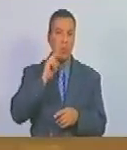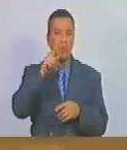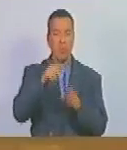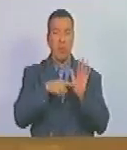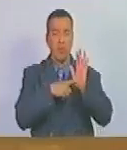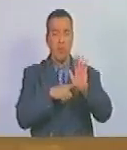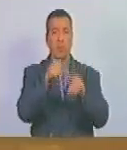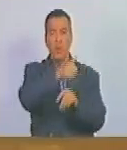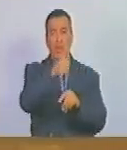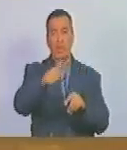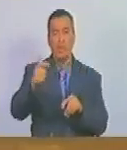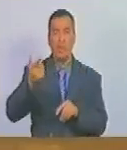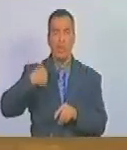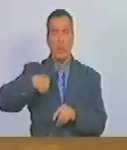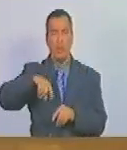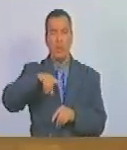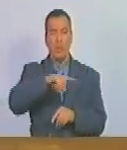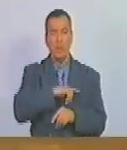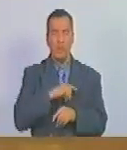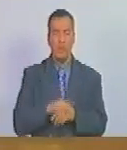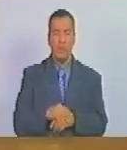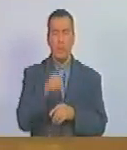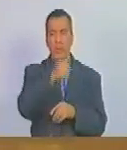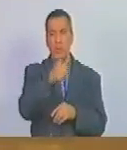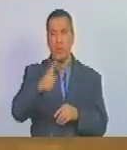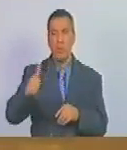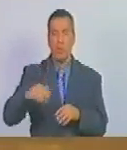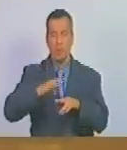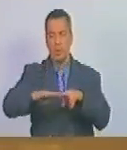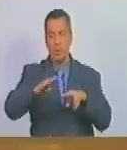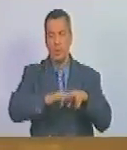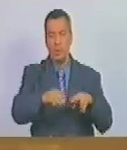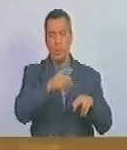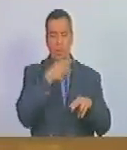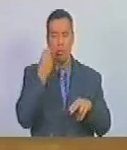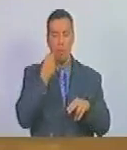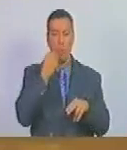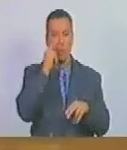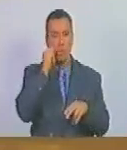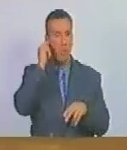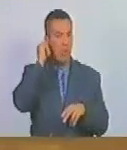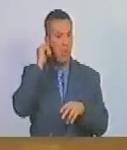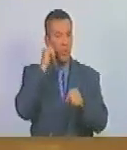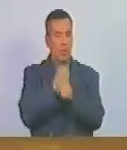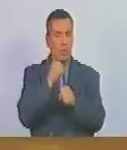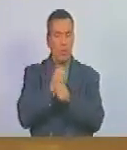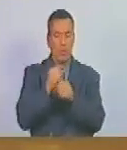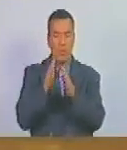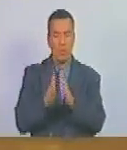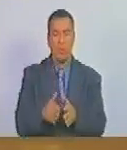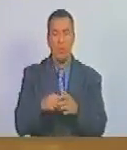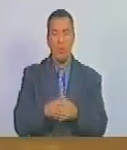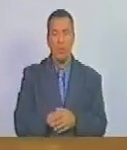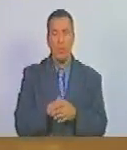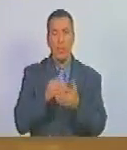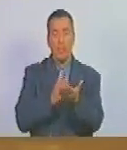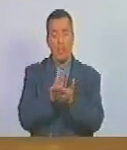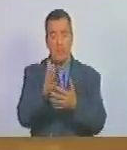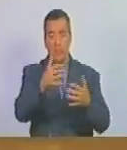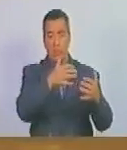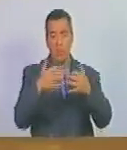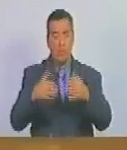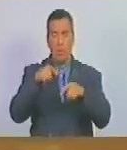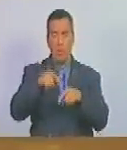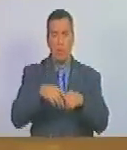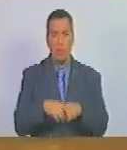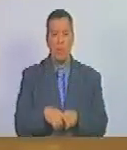reflejado en cada uno de nosotros, en cada uno de los niños, de las niñas, de las mujeres, de los trabajadores, que siguen luchando y